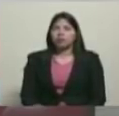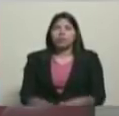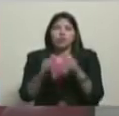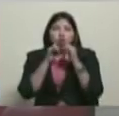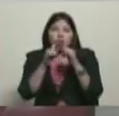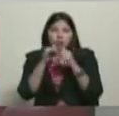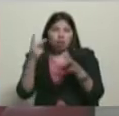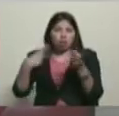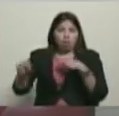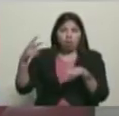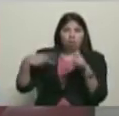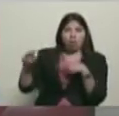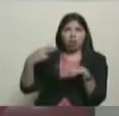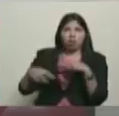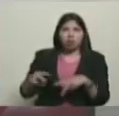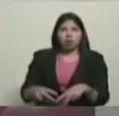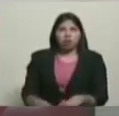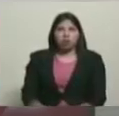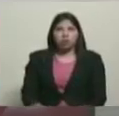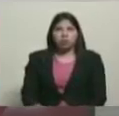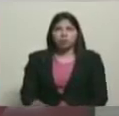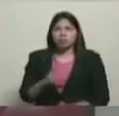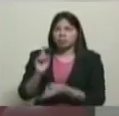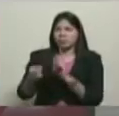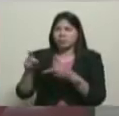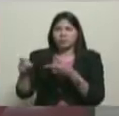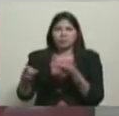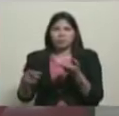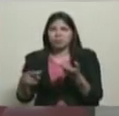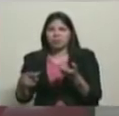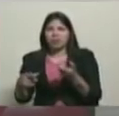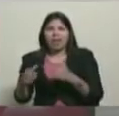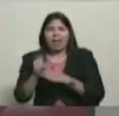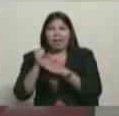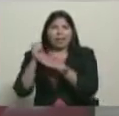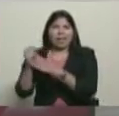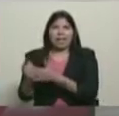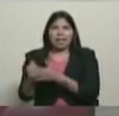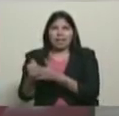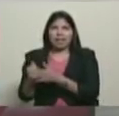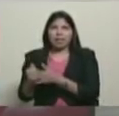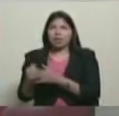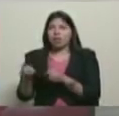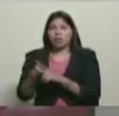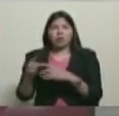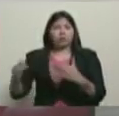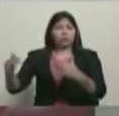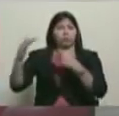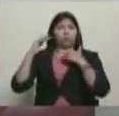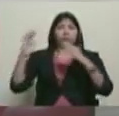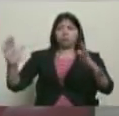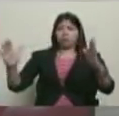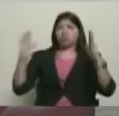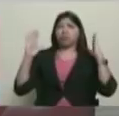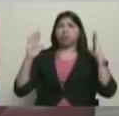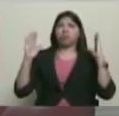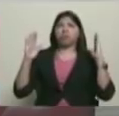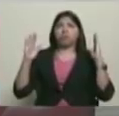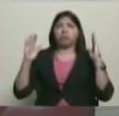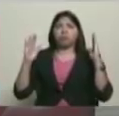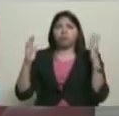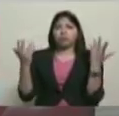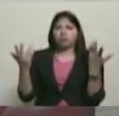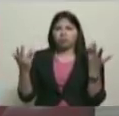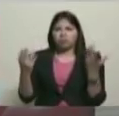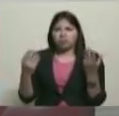qué tanta necesidad por parte de estos voceros de resaltar o exaltar su imagen ante los medios que se prestan para este tipo de